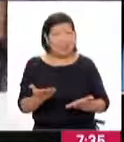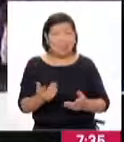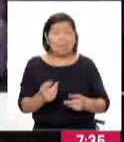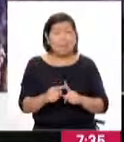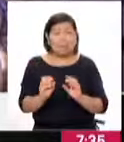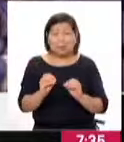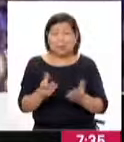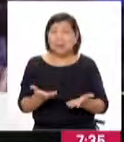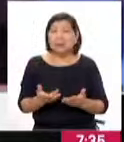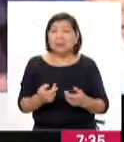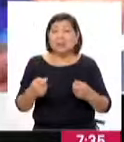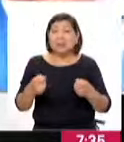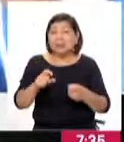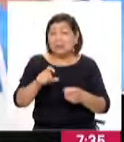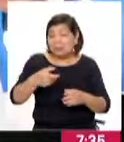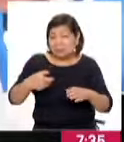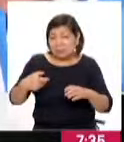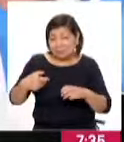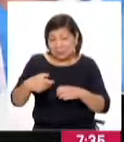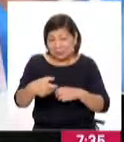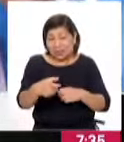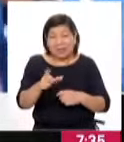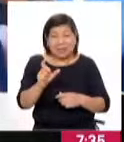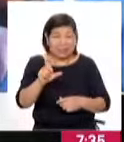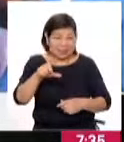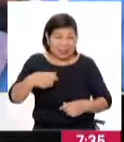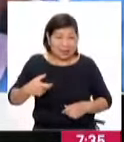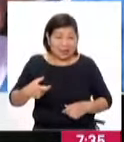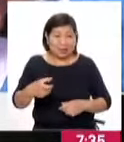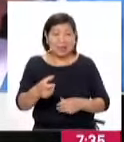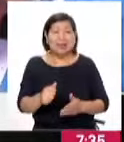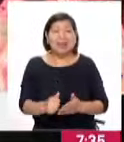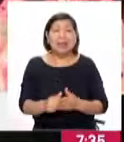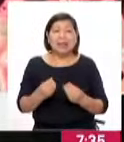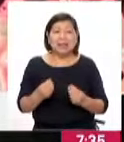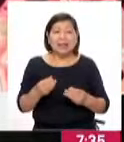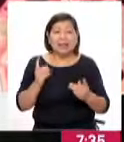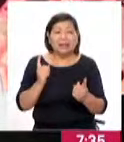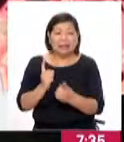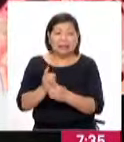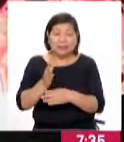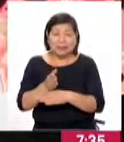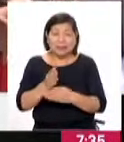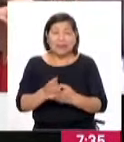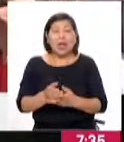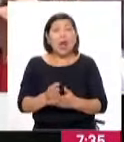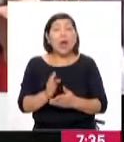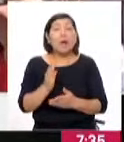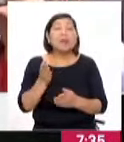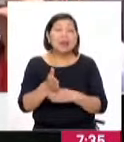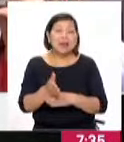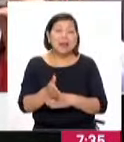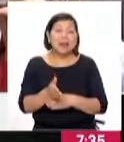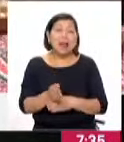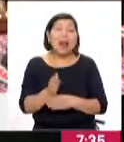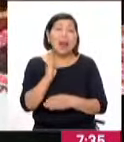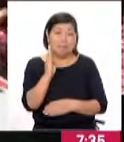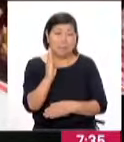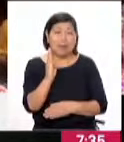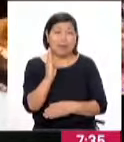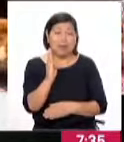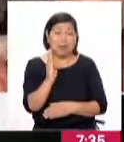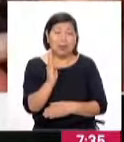tarjetas multirred y eso hace que ellos exclusivamente tienen que acercarse a una oficina de la colaboración y para ello